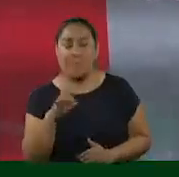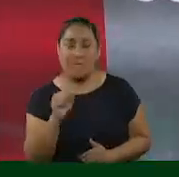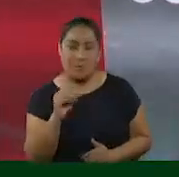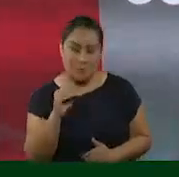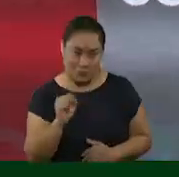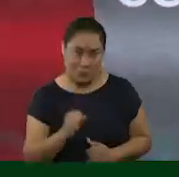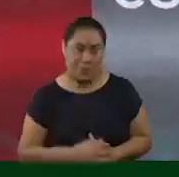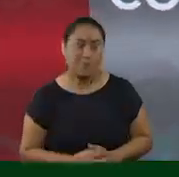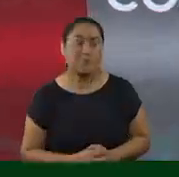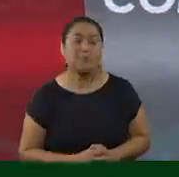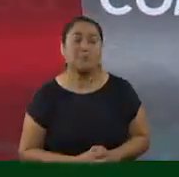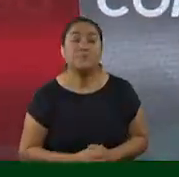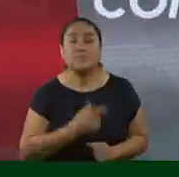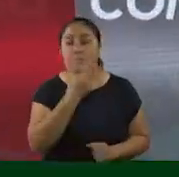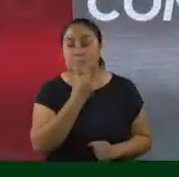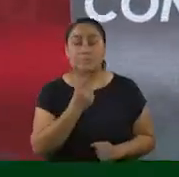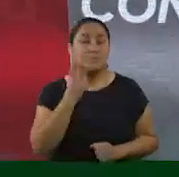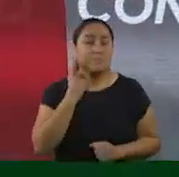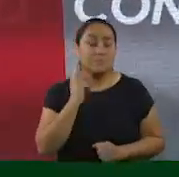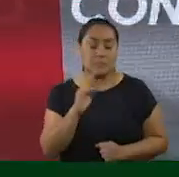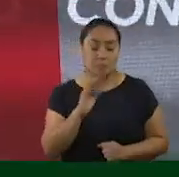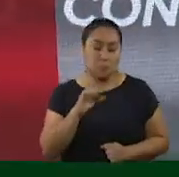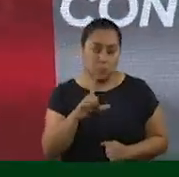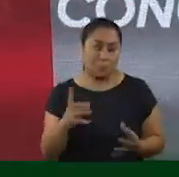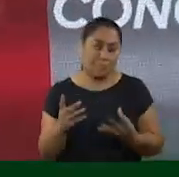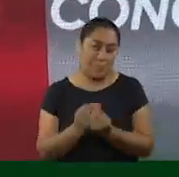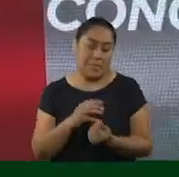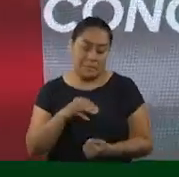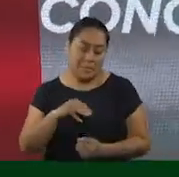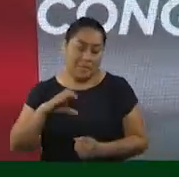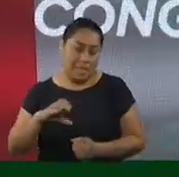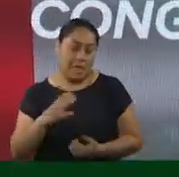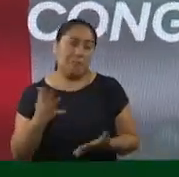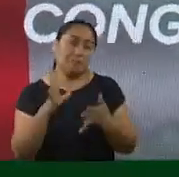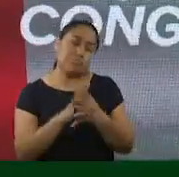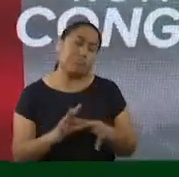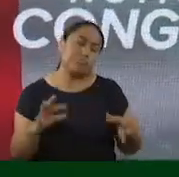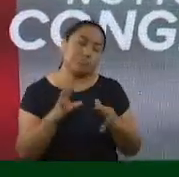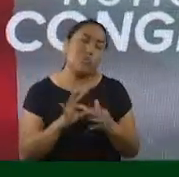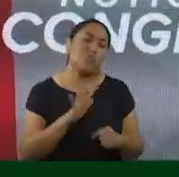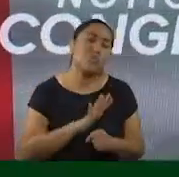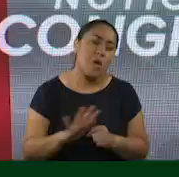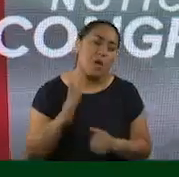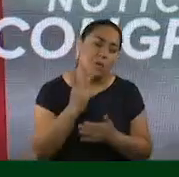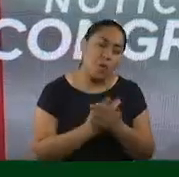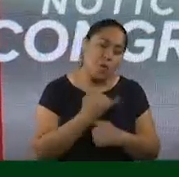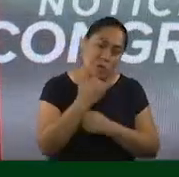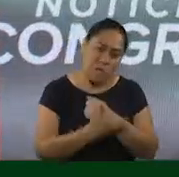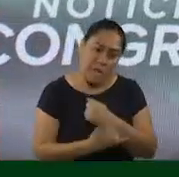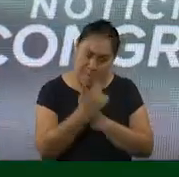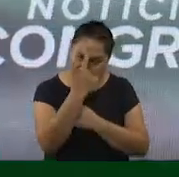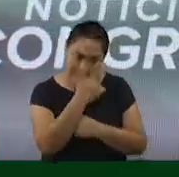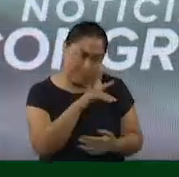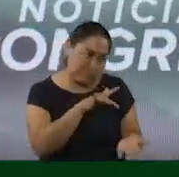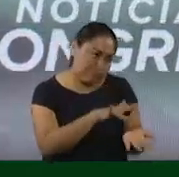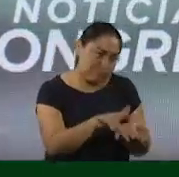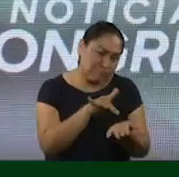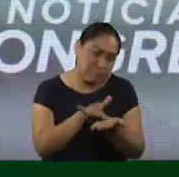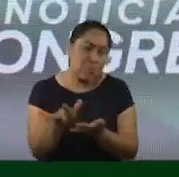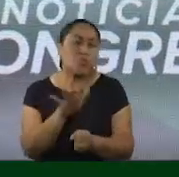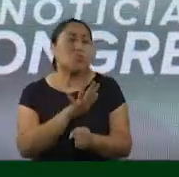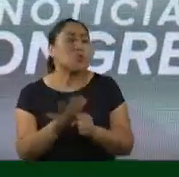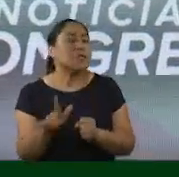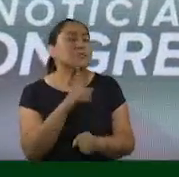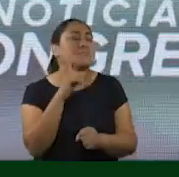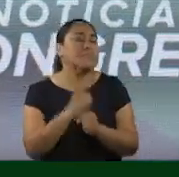En tanto, diputado Raúl Lozano de Movimiento Ciudadano habló también de los proyectos impulsados en esta administración. Se refirió